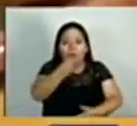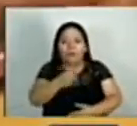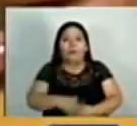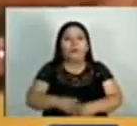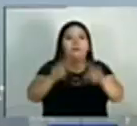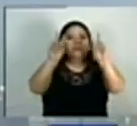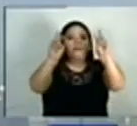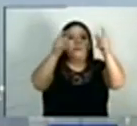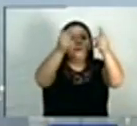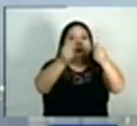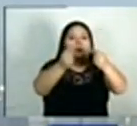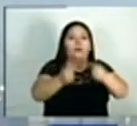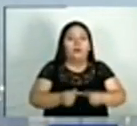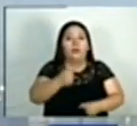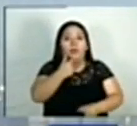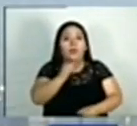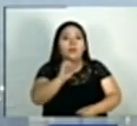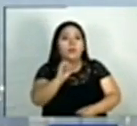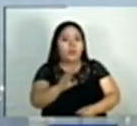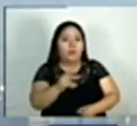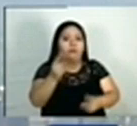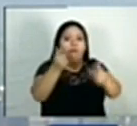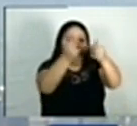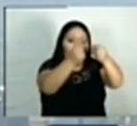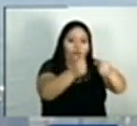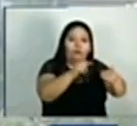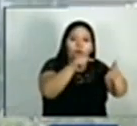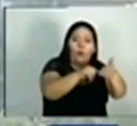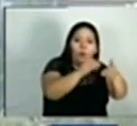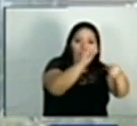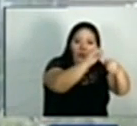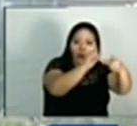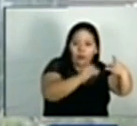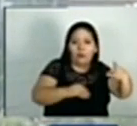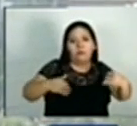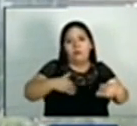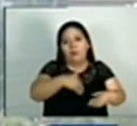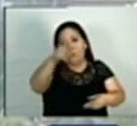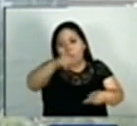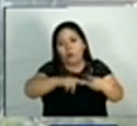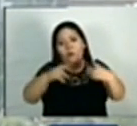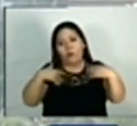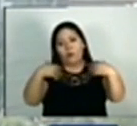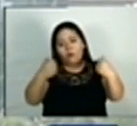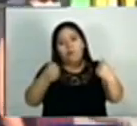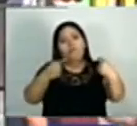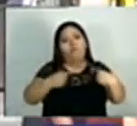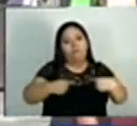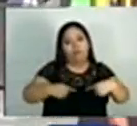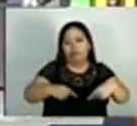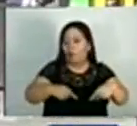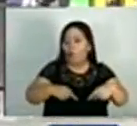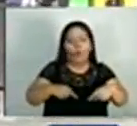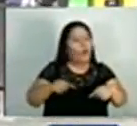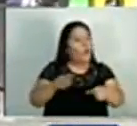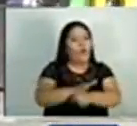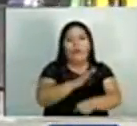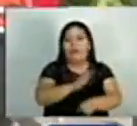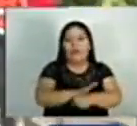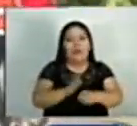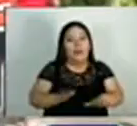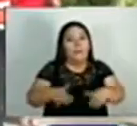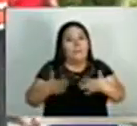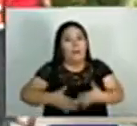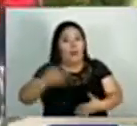presupuesto general de la nación, asegura que los fondos que se destinarán a carteras como educación y salud continúan siendo insuficientes para